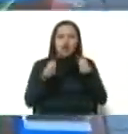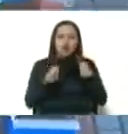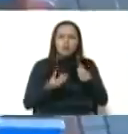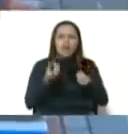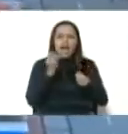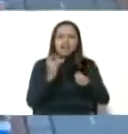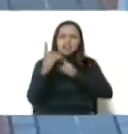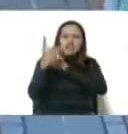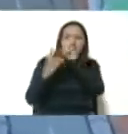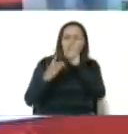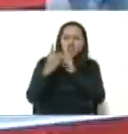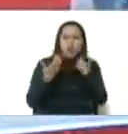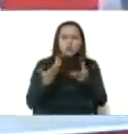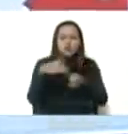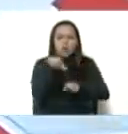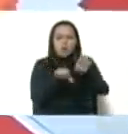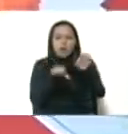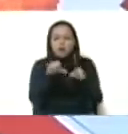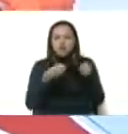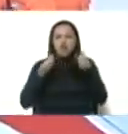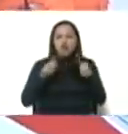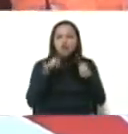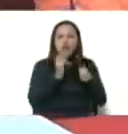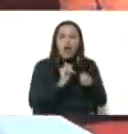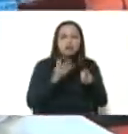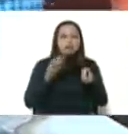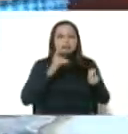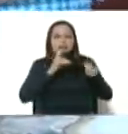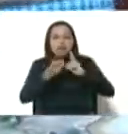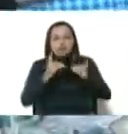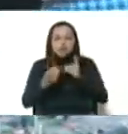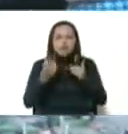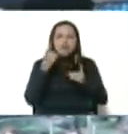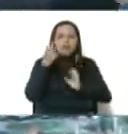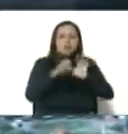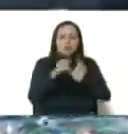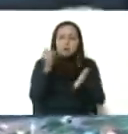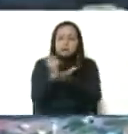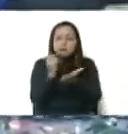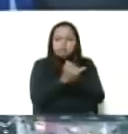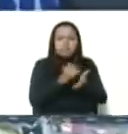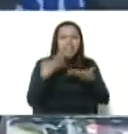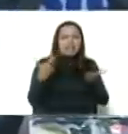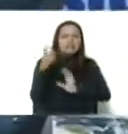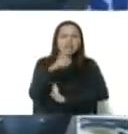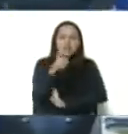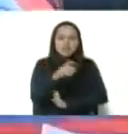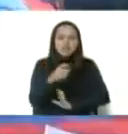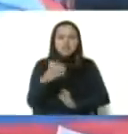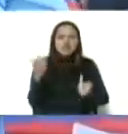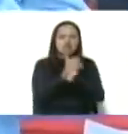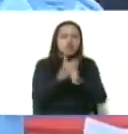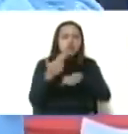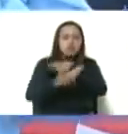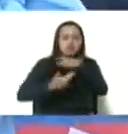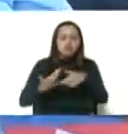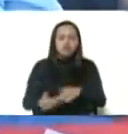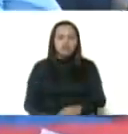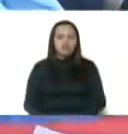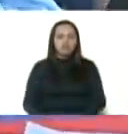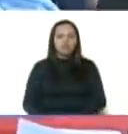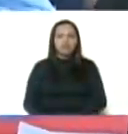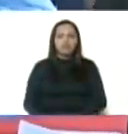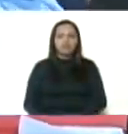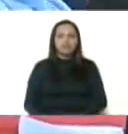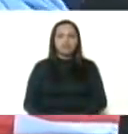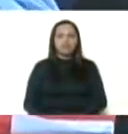diagnóstico exacto de todo lo que ocurre allí, de todas las necesidades y de todos los logros de la revolución. Bueno,